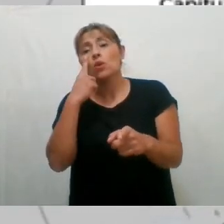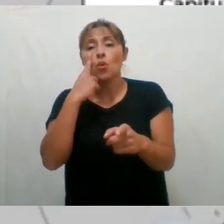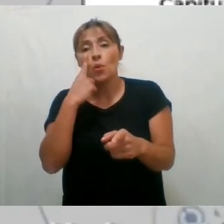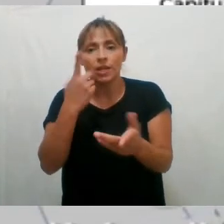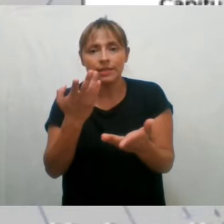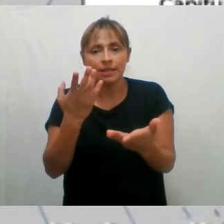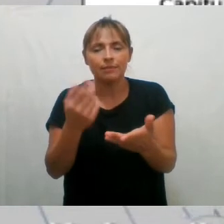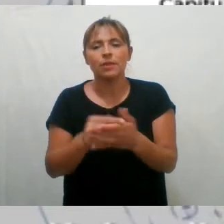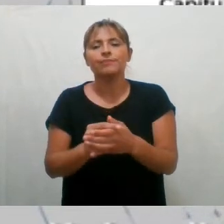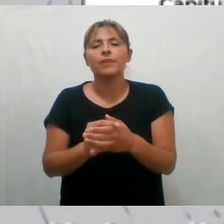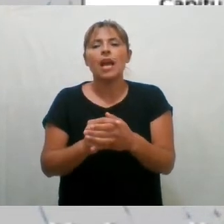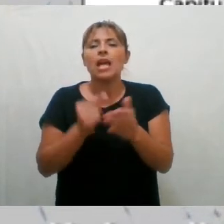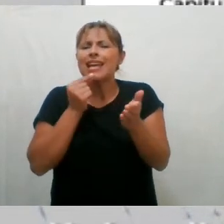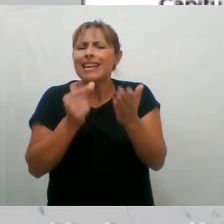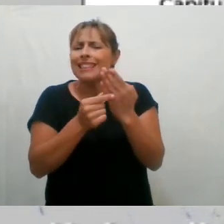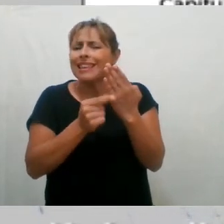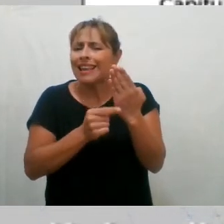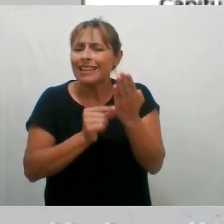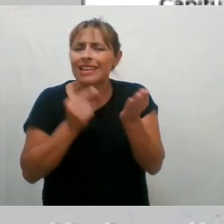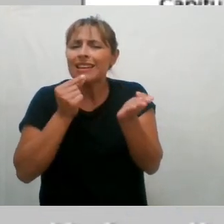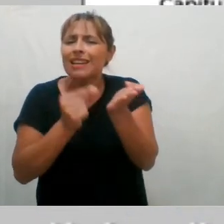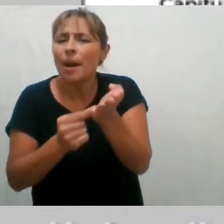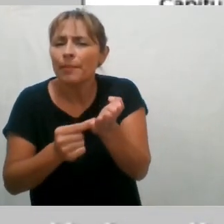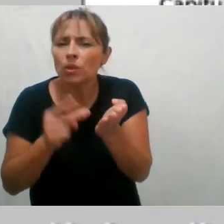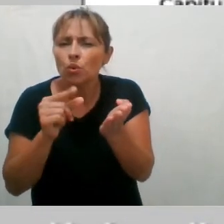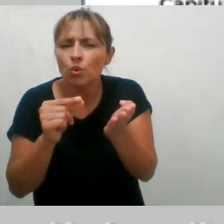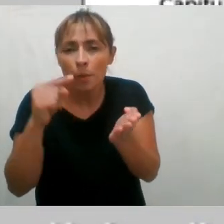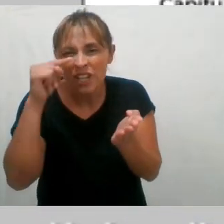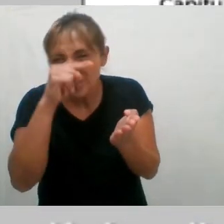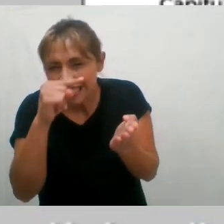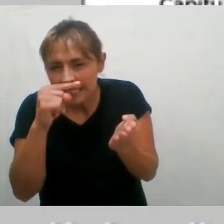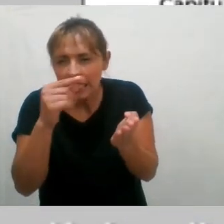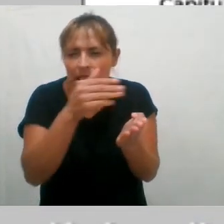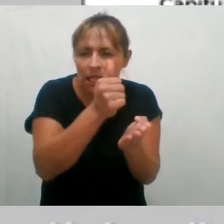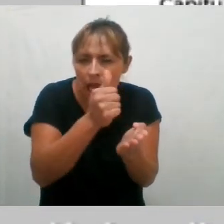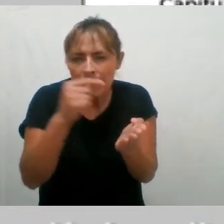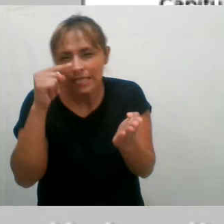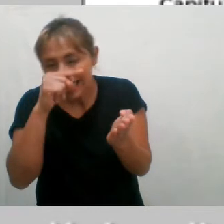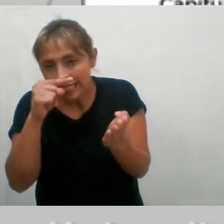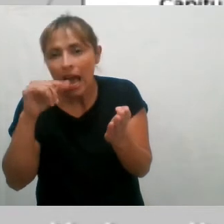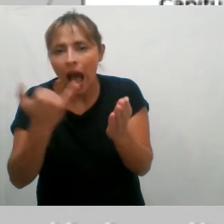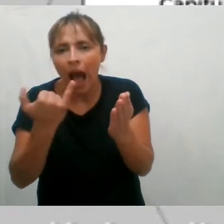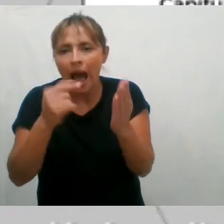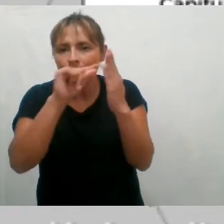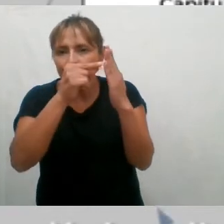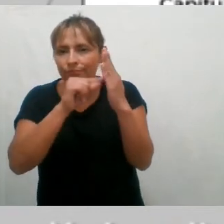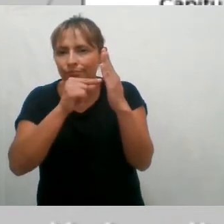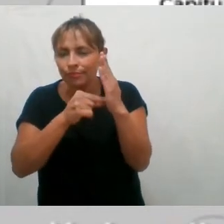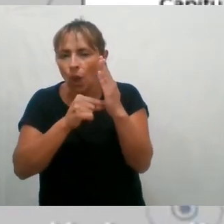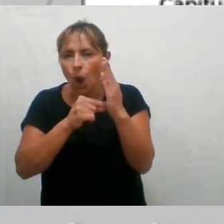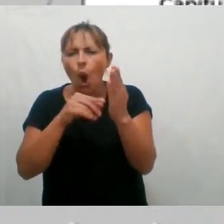locales, ¿no? Y el capítulo séptimo tiene, me parece, sexto y séptimo, tiene algunos lineamientos concretos de cómo lograr el